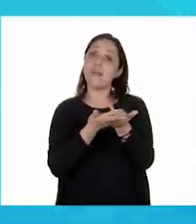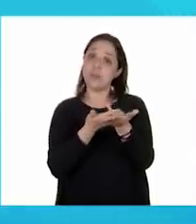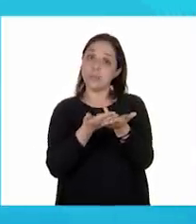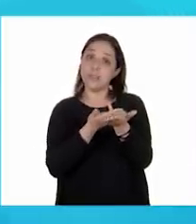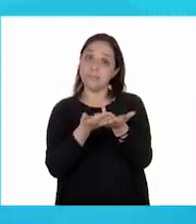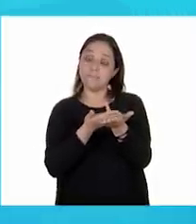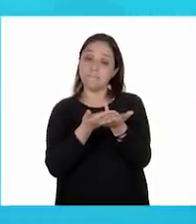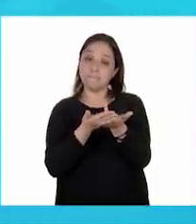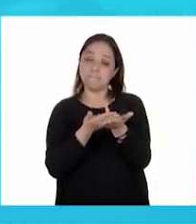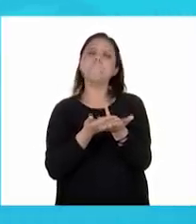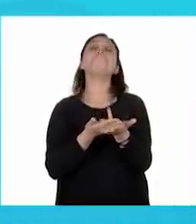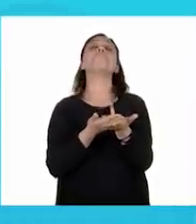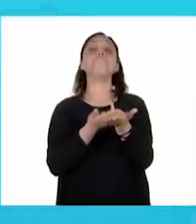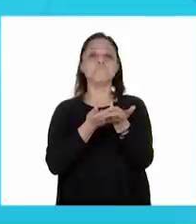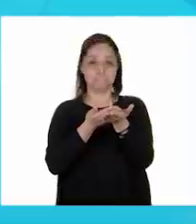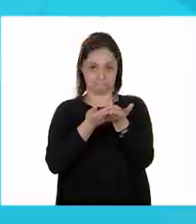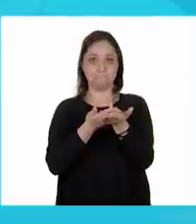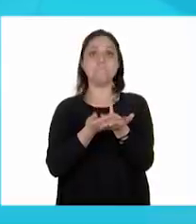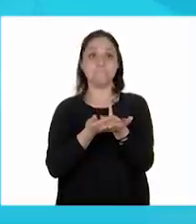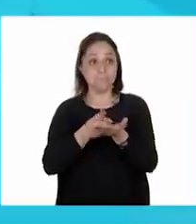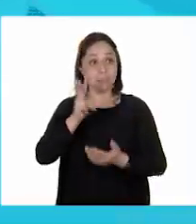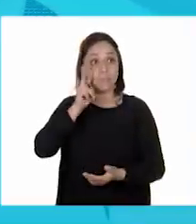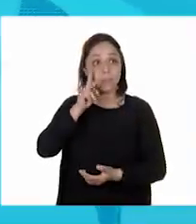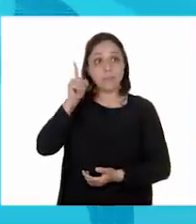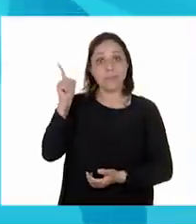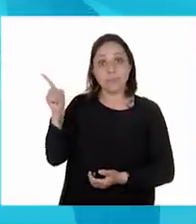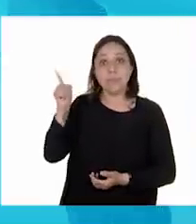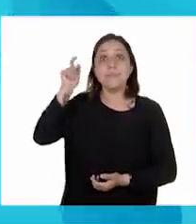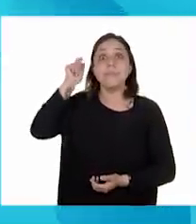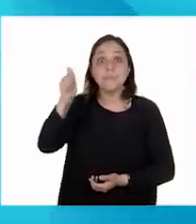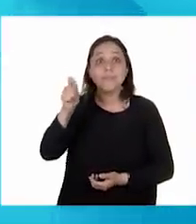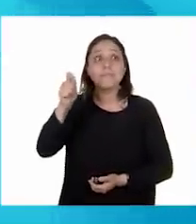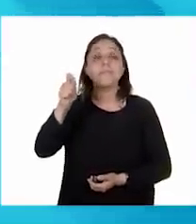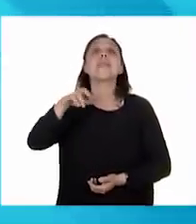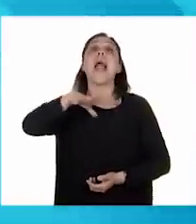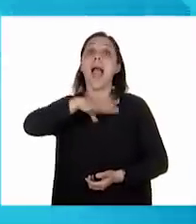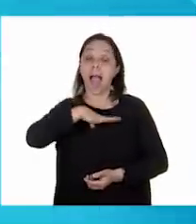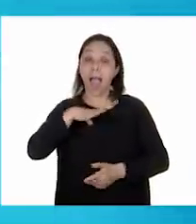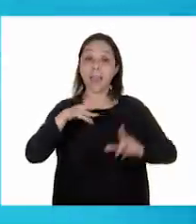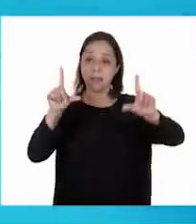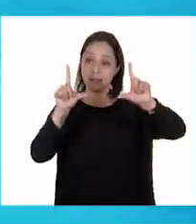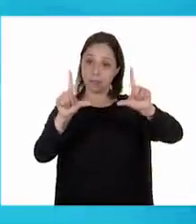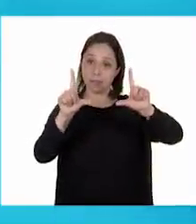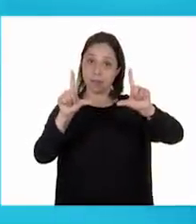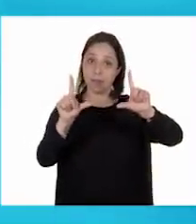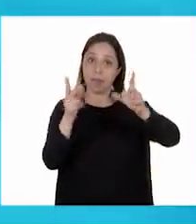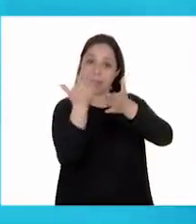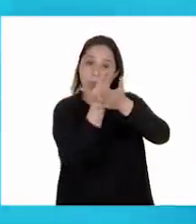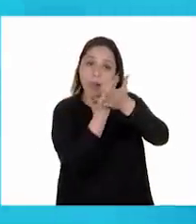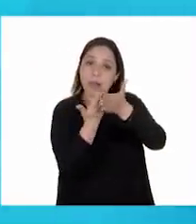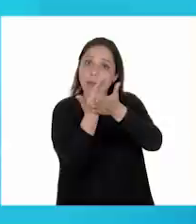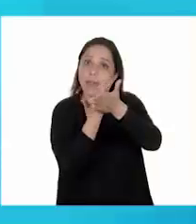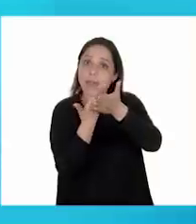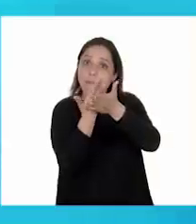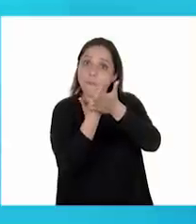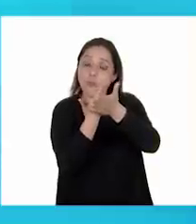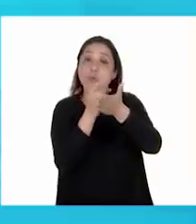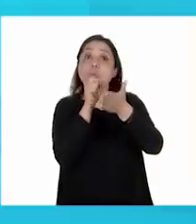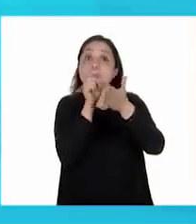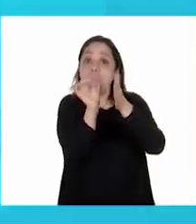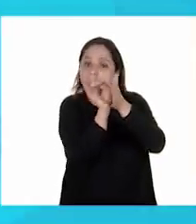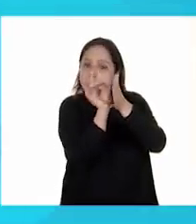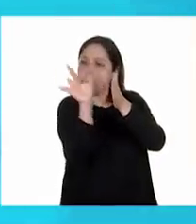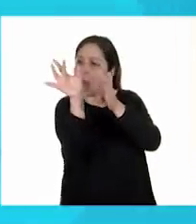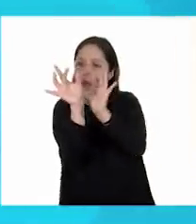Excelente. Y también vemos que esa ficha informativa tiene un dibujo, ¿verdad? Así es. Y frases o también puede